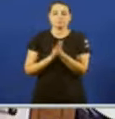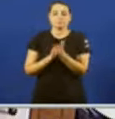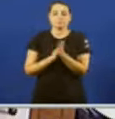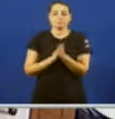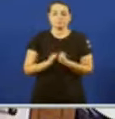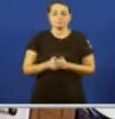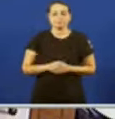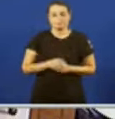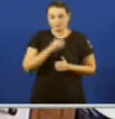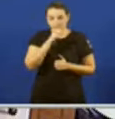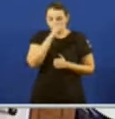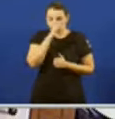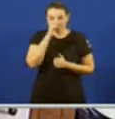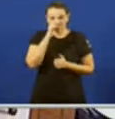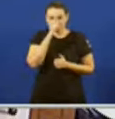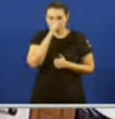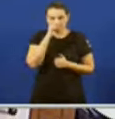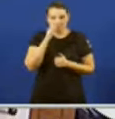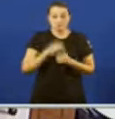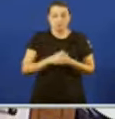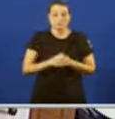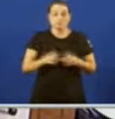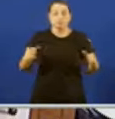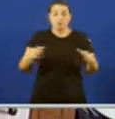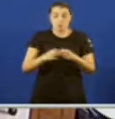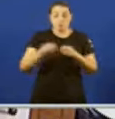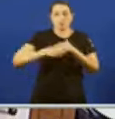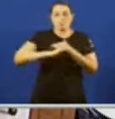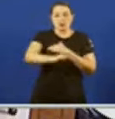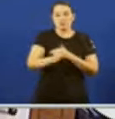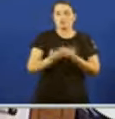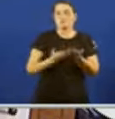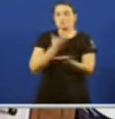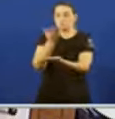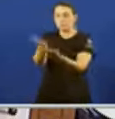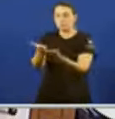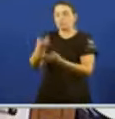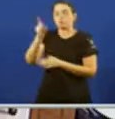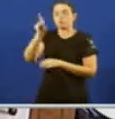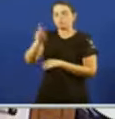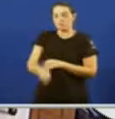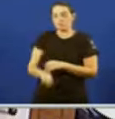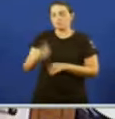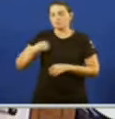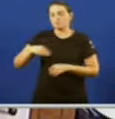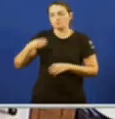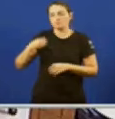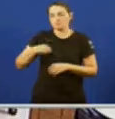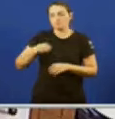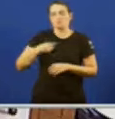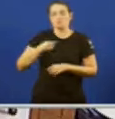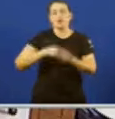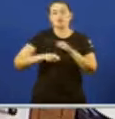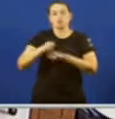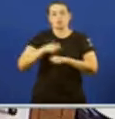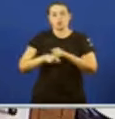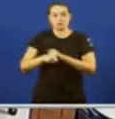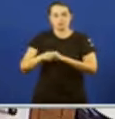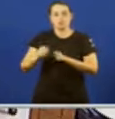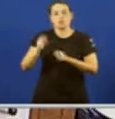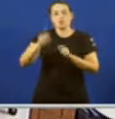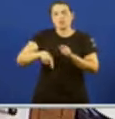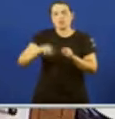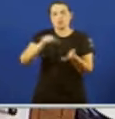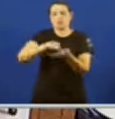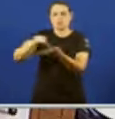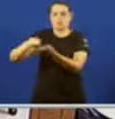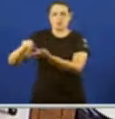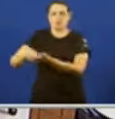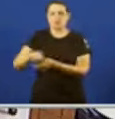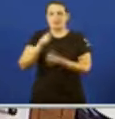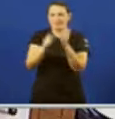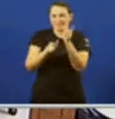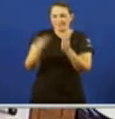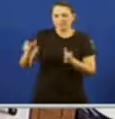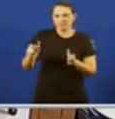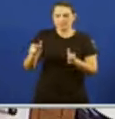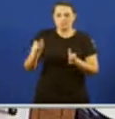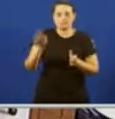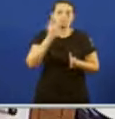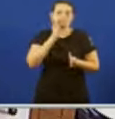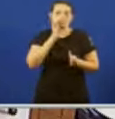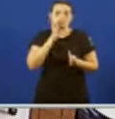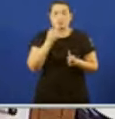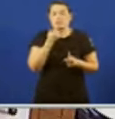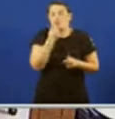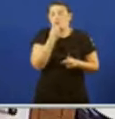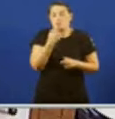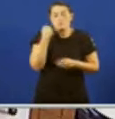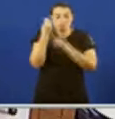Pide yo en marea Pero tamén yo pido Comité Intercentos A CRTVG E masivamente a ciudadanía Mentre xente Pensaba Como salvar as